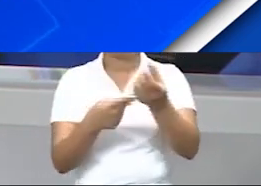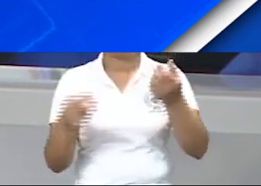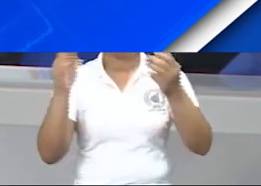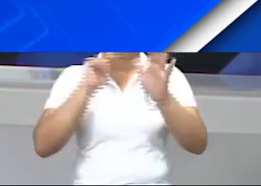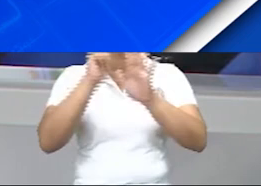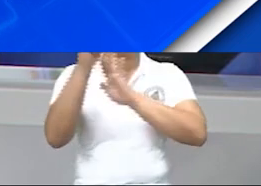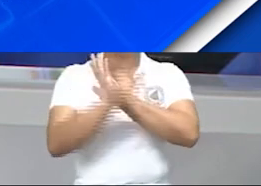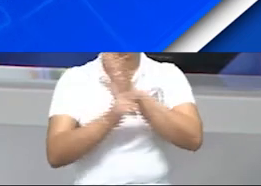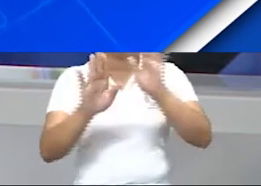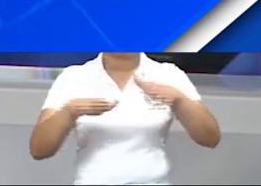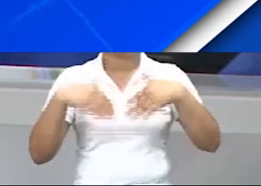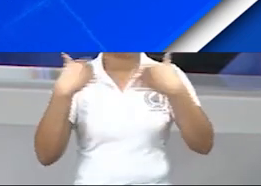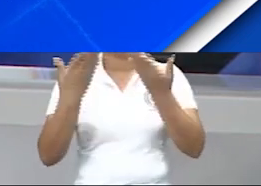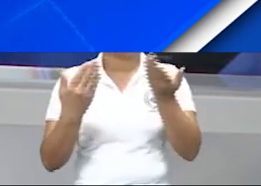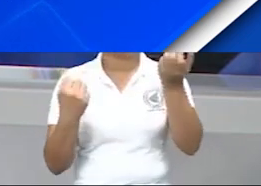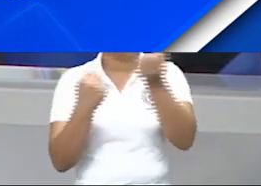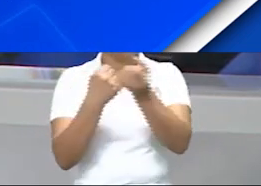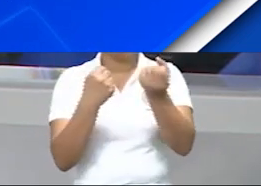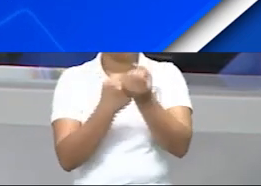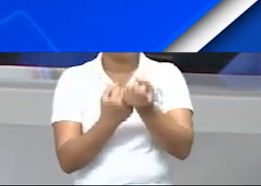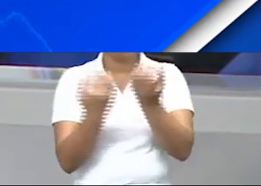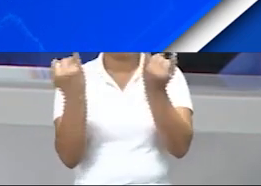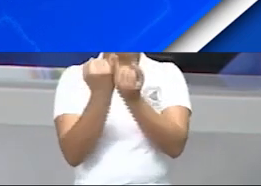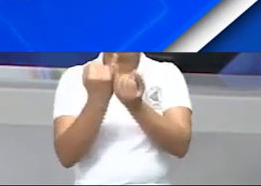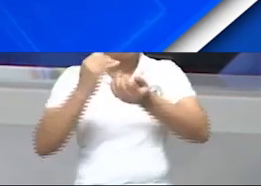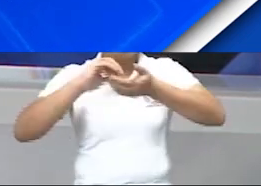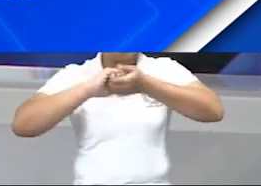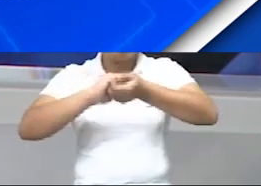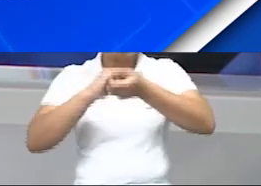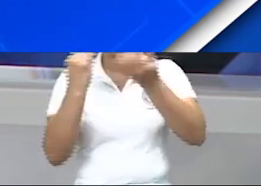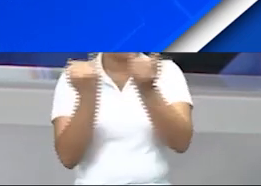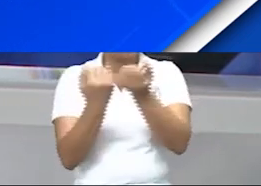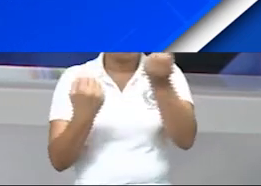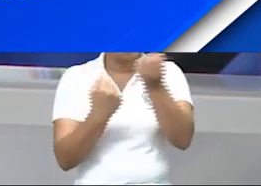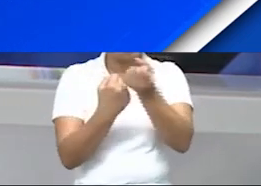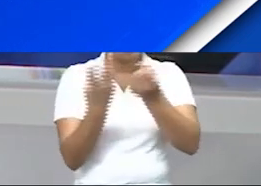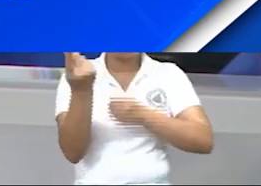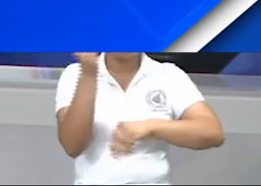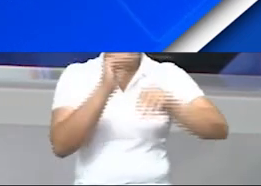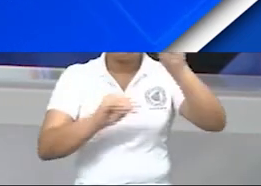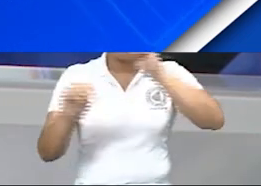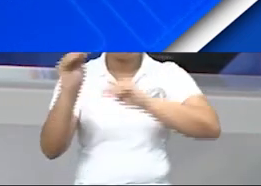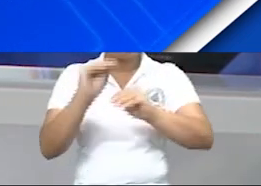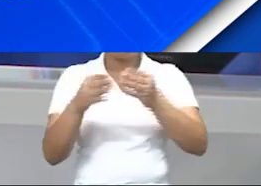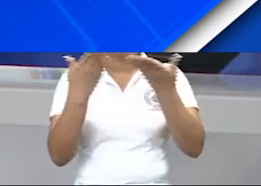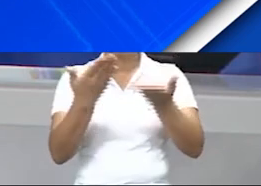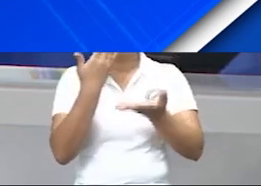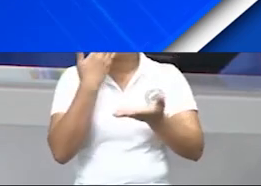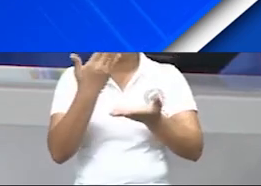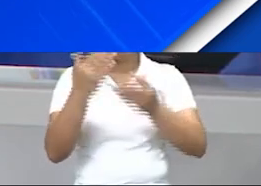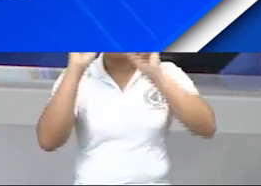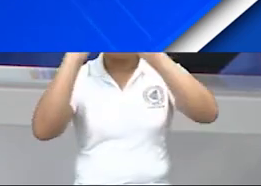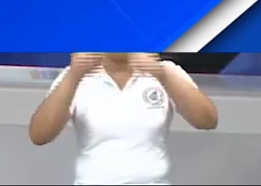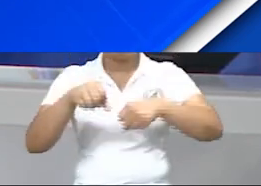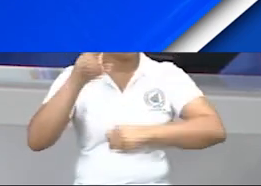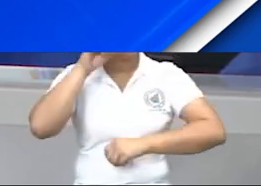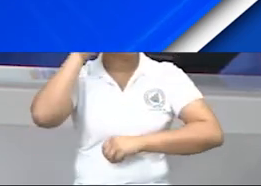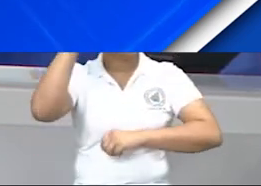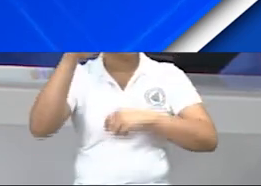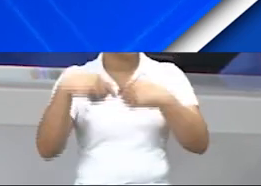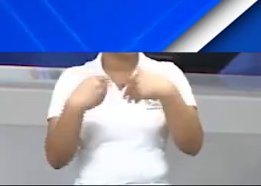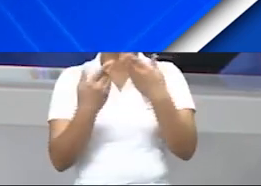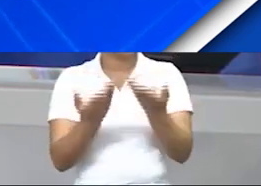reforzar los lazos de la cooperación económica y una oportunidad de desarrollo